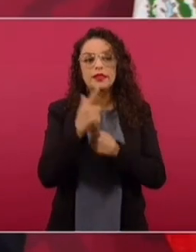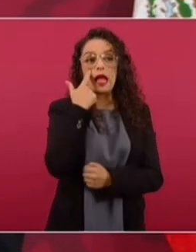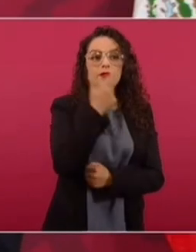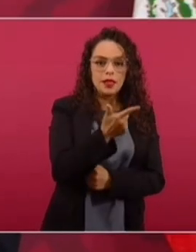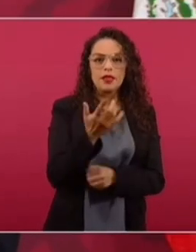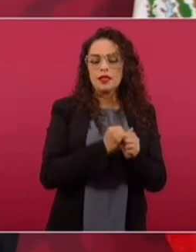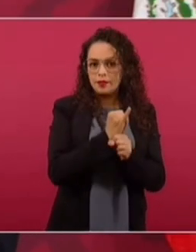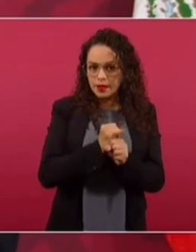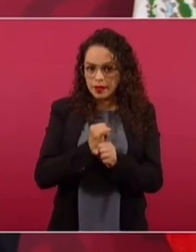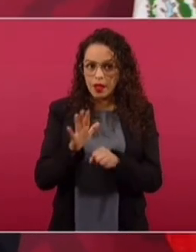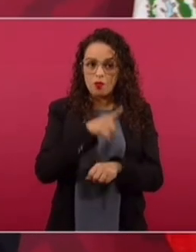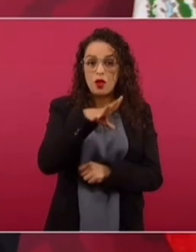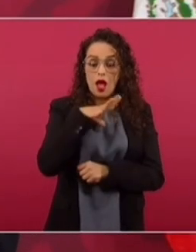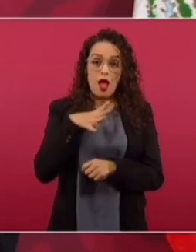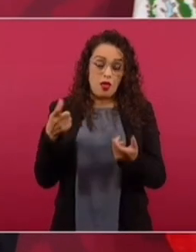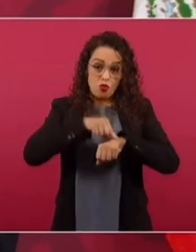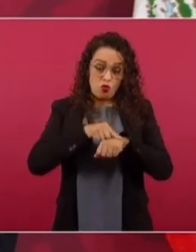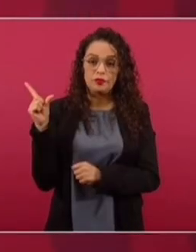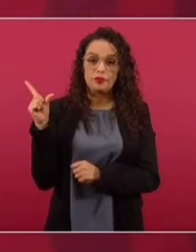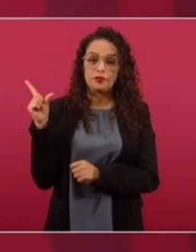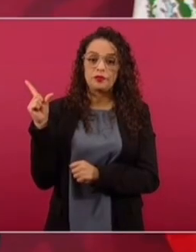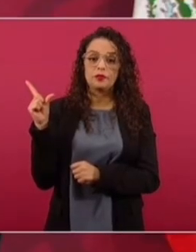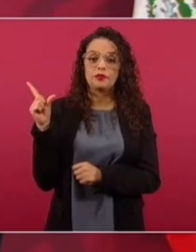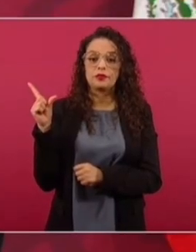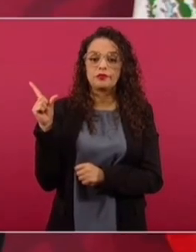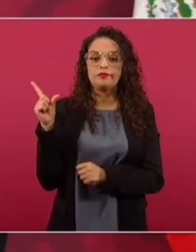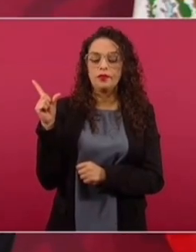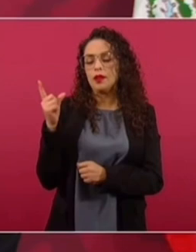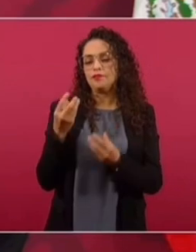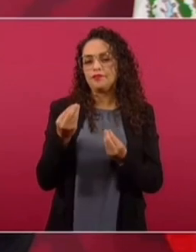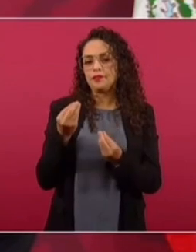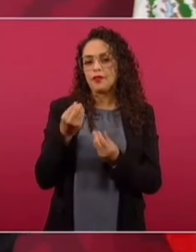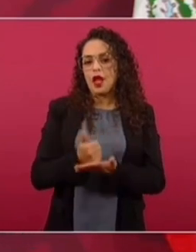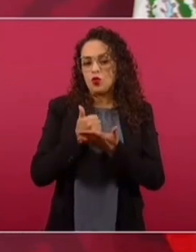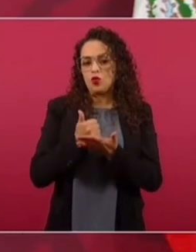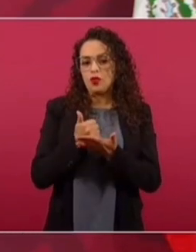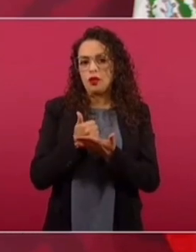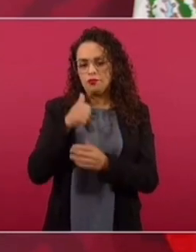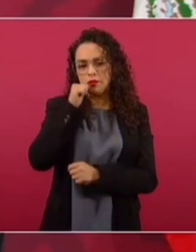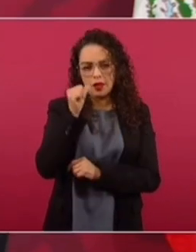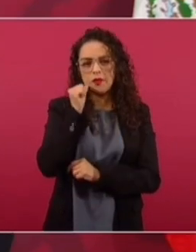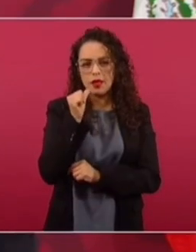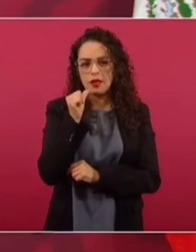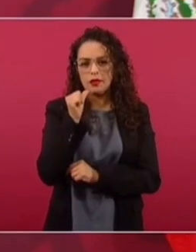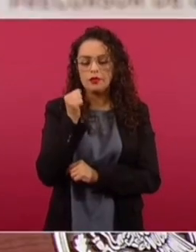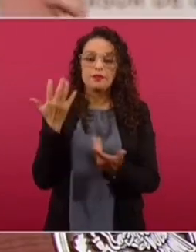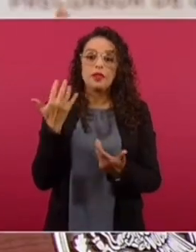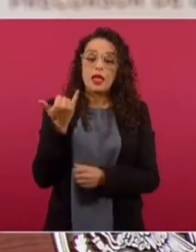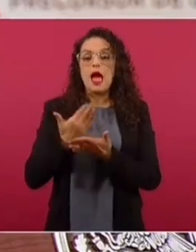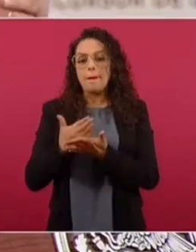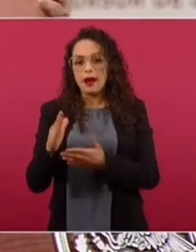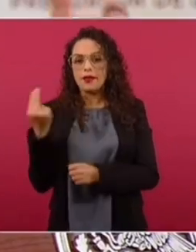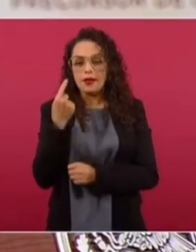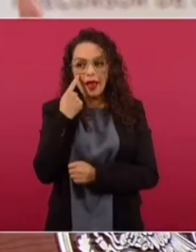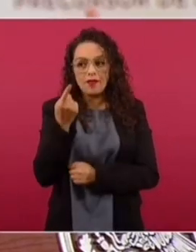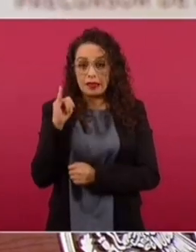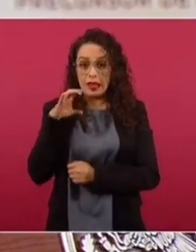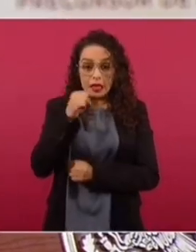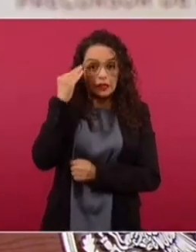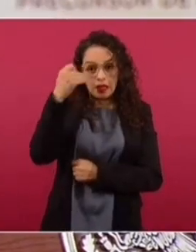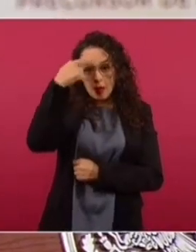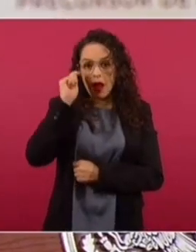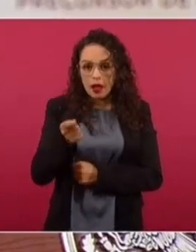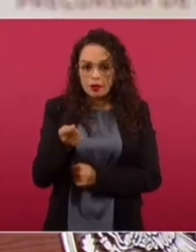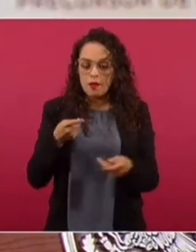tienen profesionales y que además siempre ayudan o actúan de manera solidaria. Y que nos dé tiempo también de